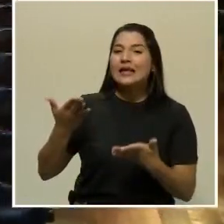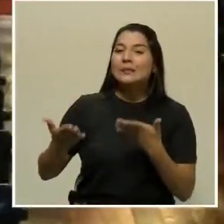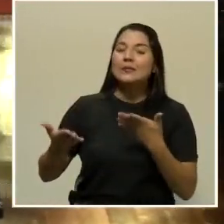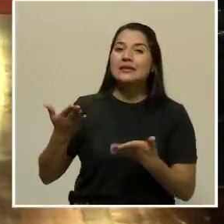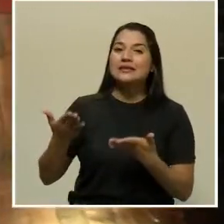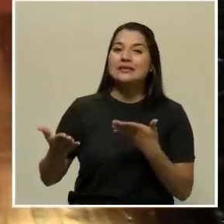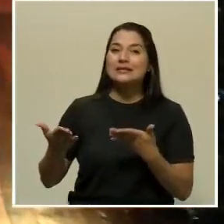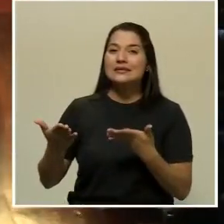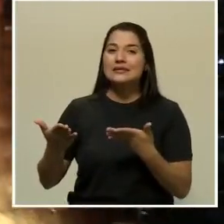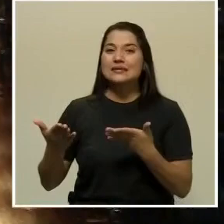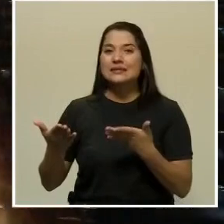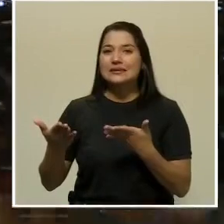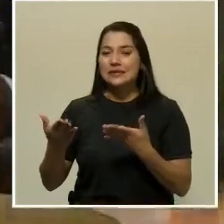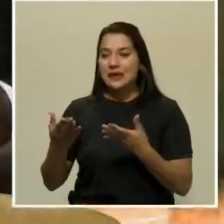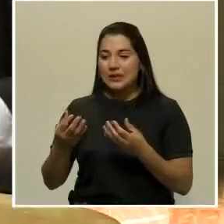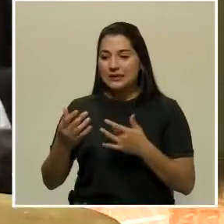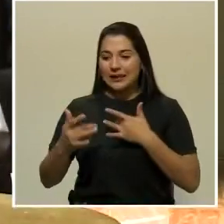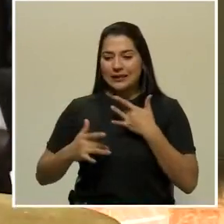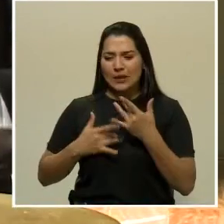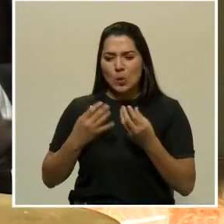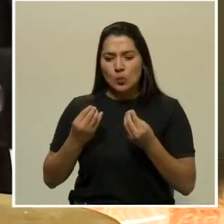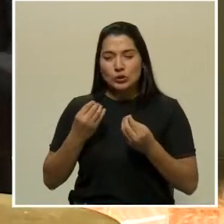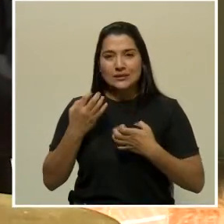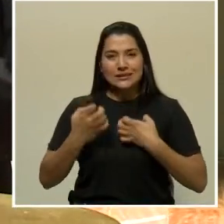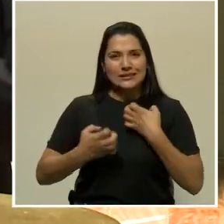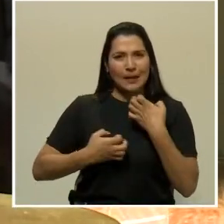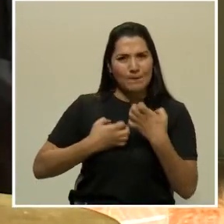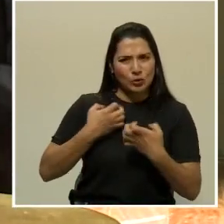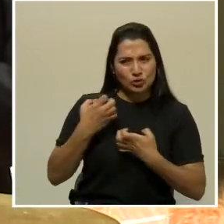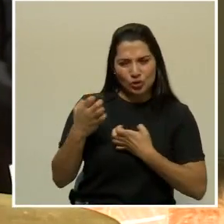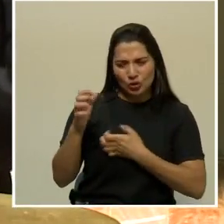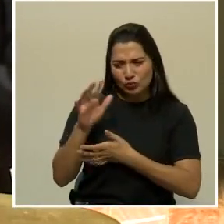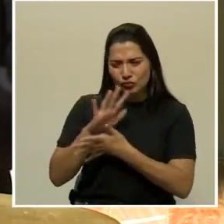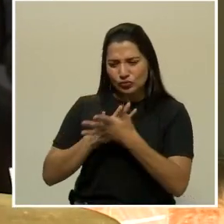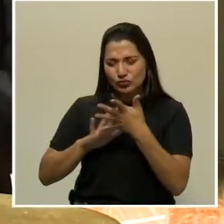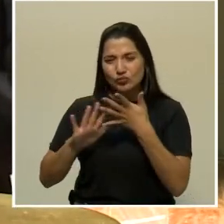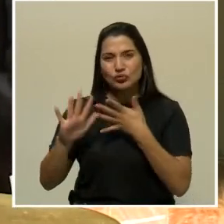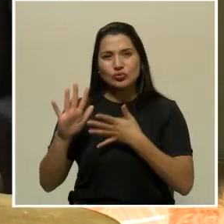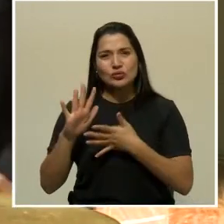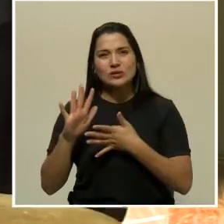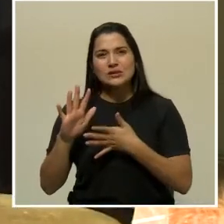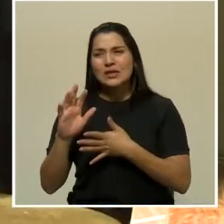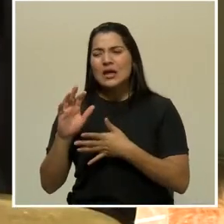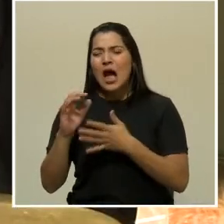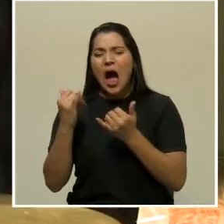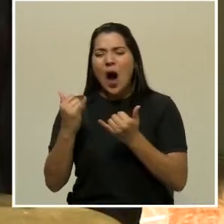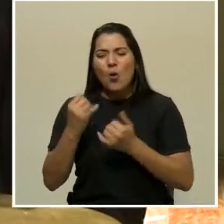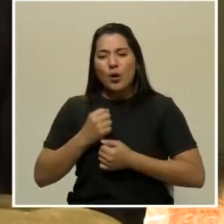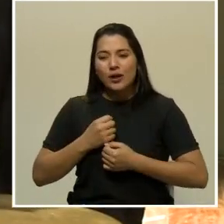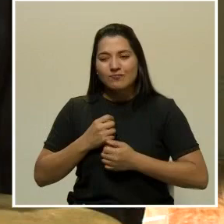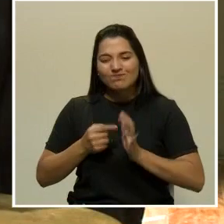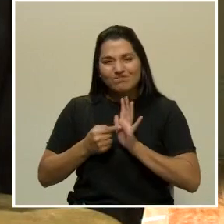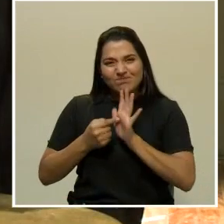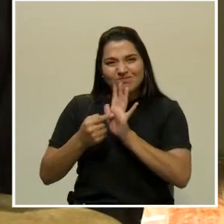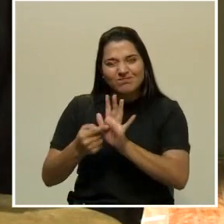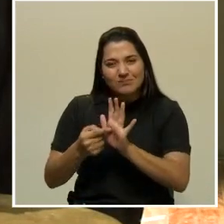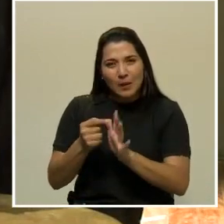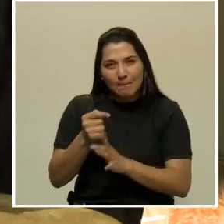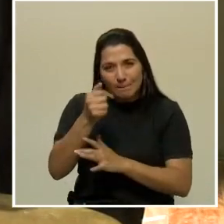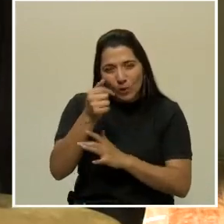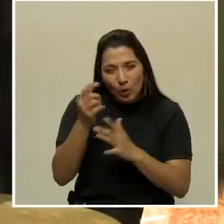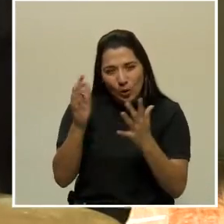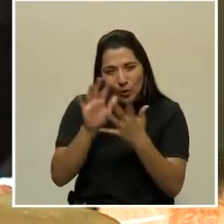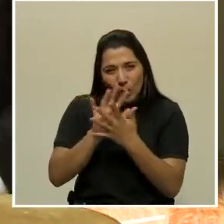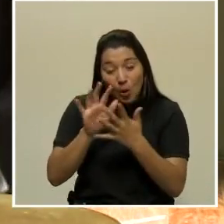mezcla de emociones se expresa con mucha nitidez. Hoy tuvimos en el reporte